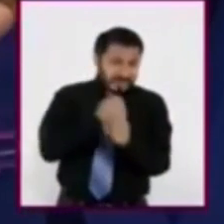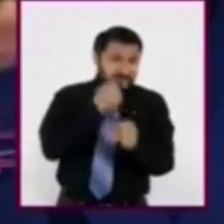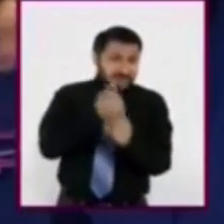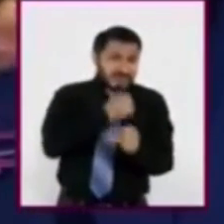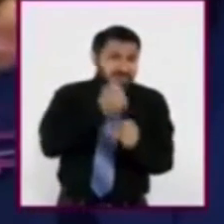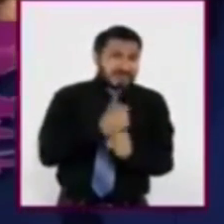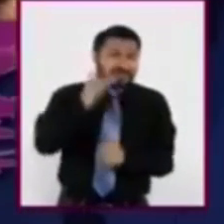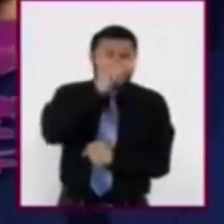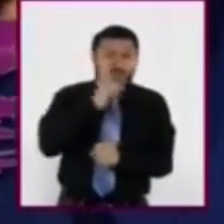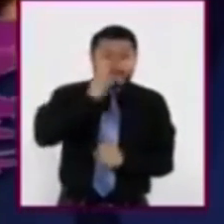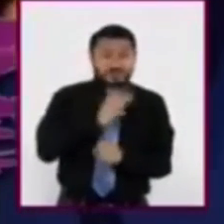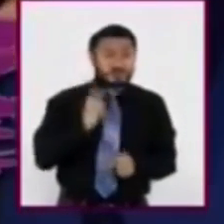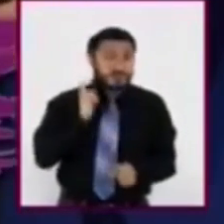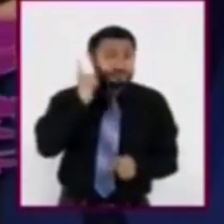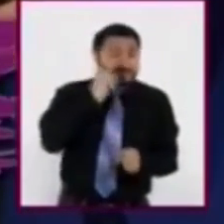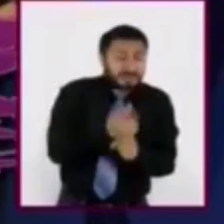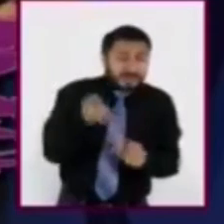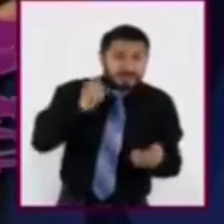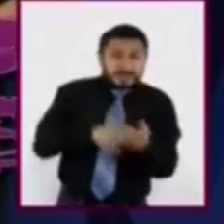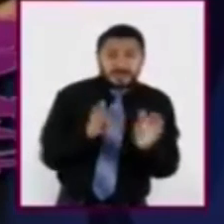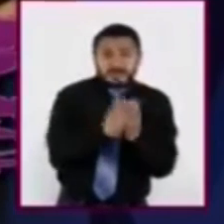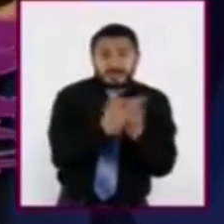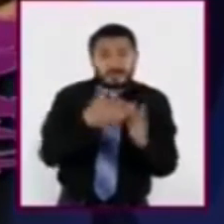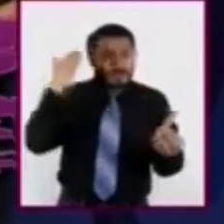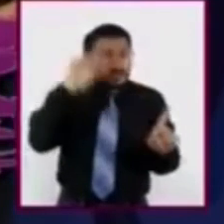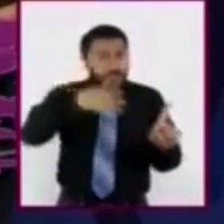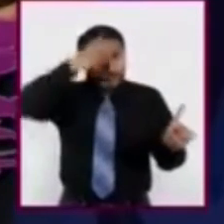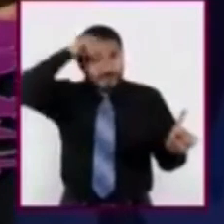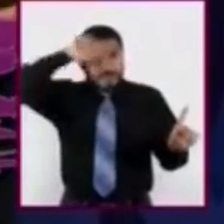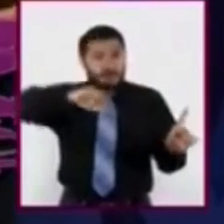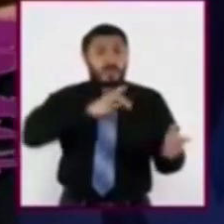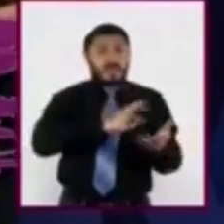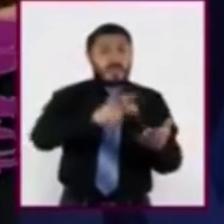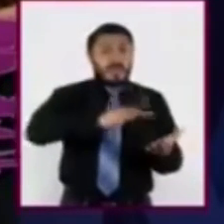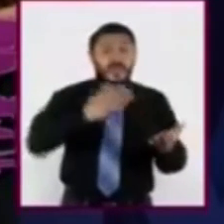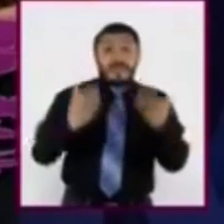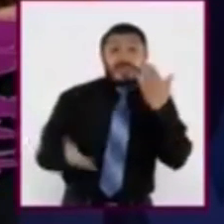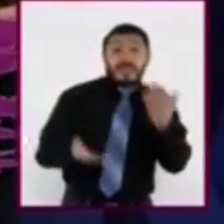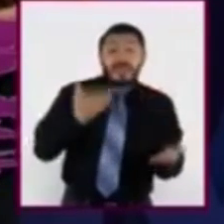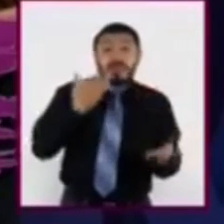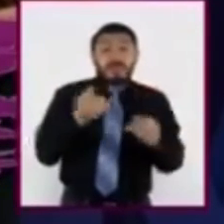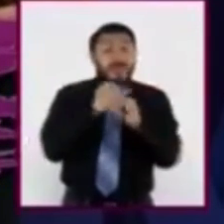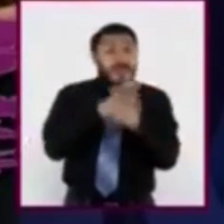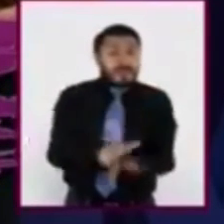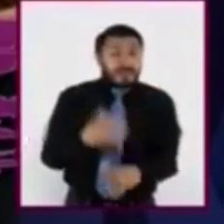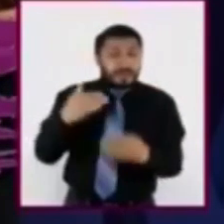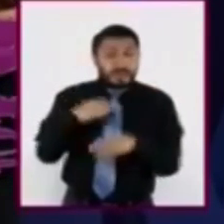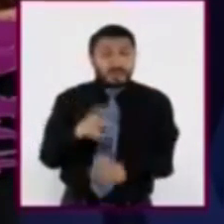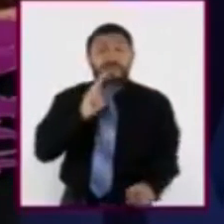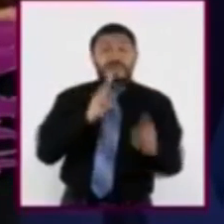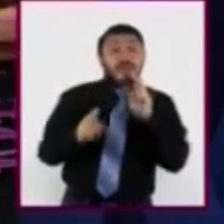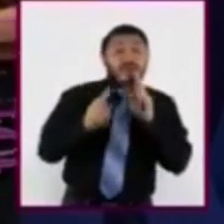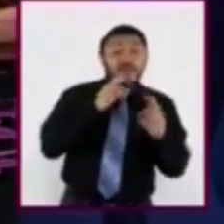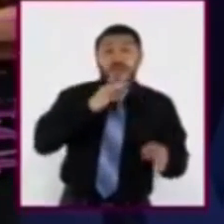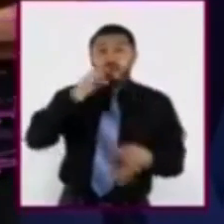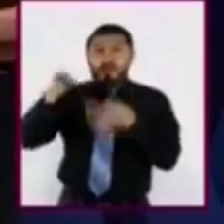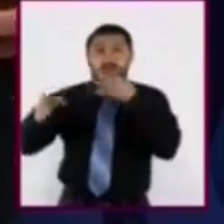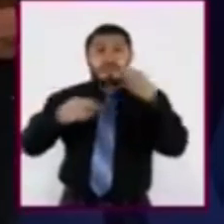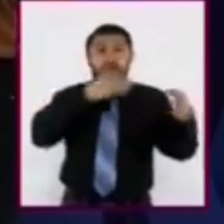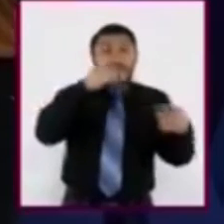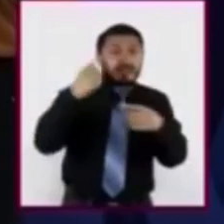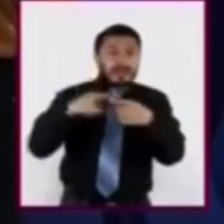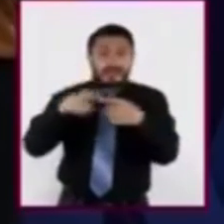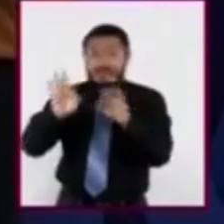de texto el aprendizaje esperado. Lee y compara notas informativas sobre una noticia que se publican en diversos medios.